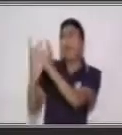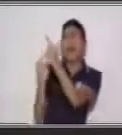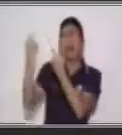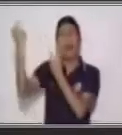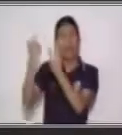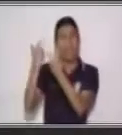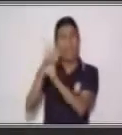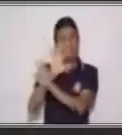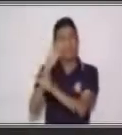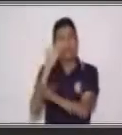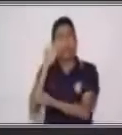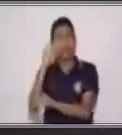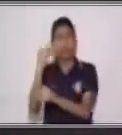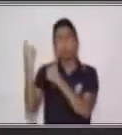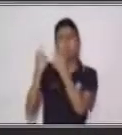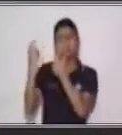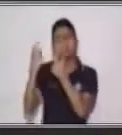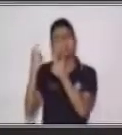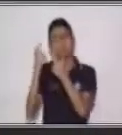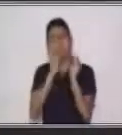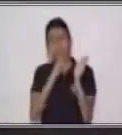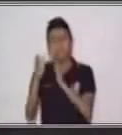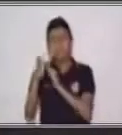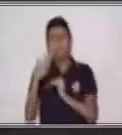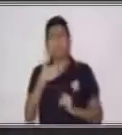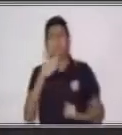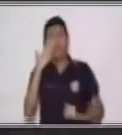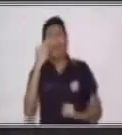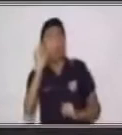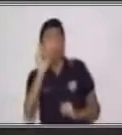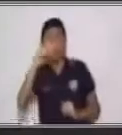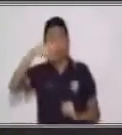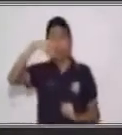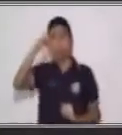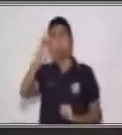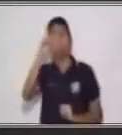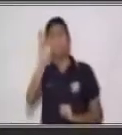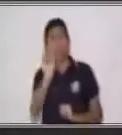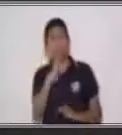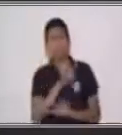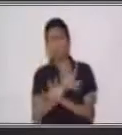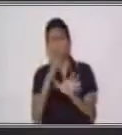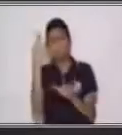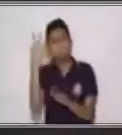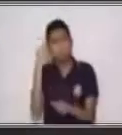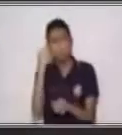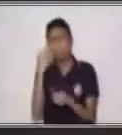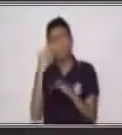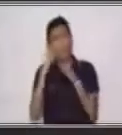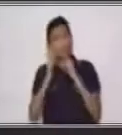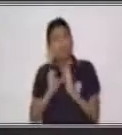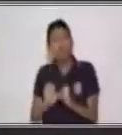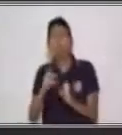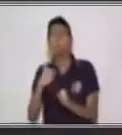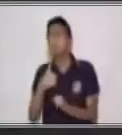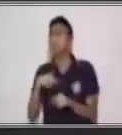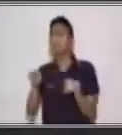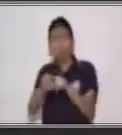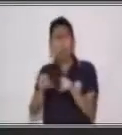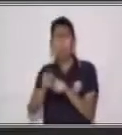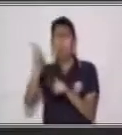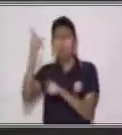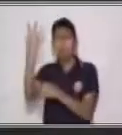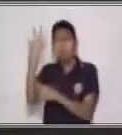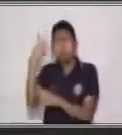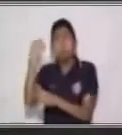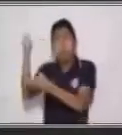Bueno, bueno, mi abuelo Pedro me cuida y se esmera mucho. Entonces, yo también me esmero mucho por cuidarlo a